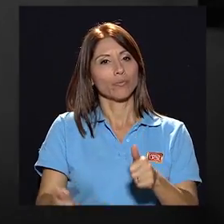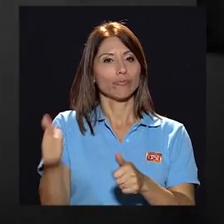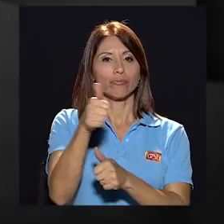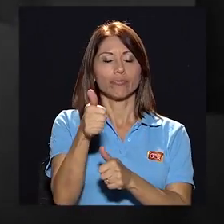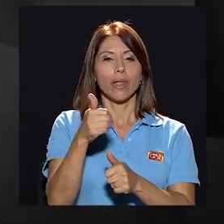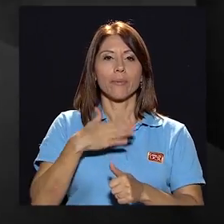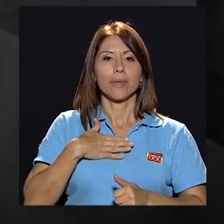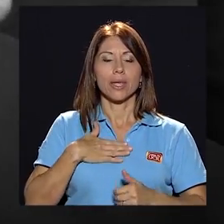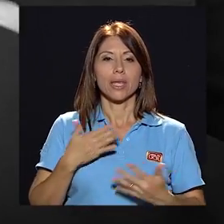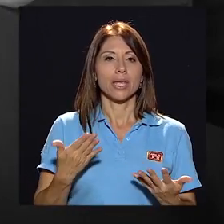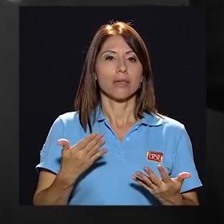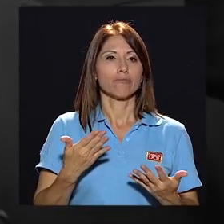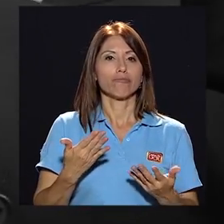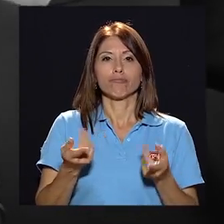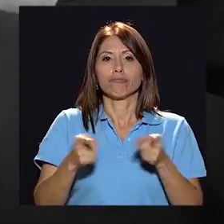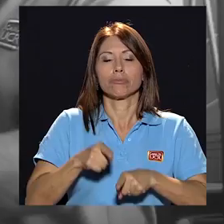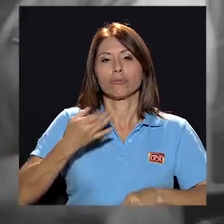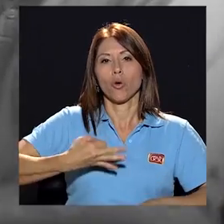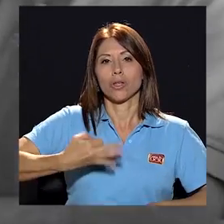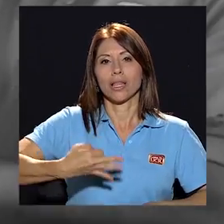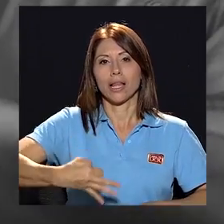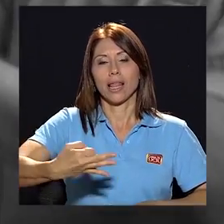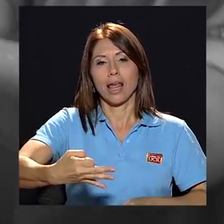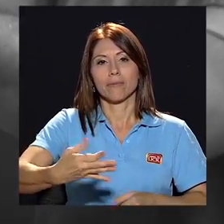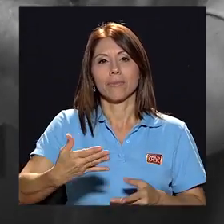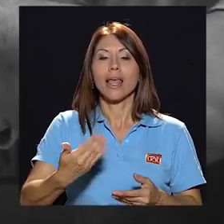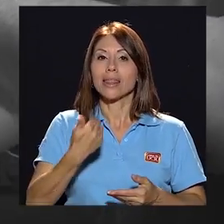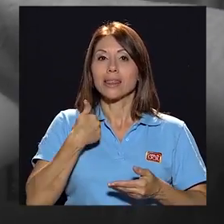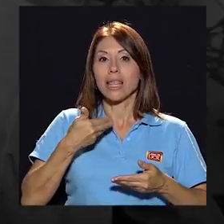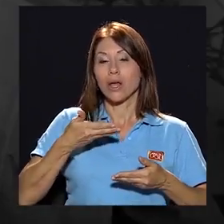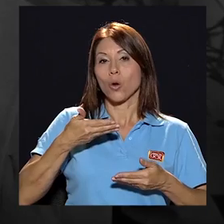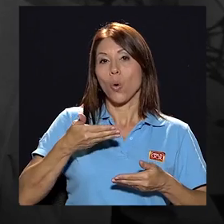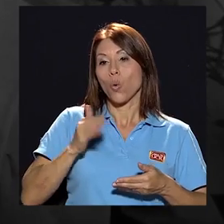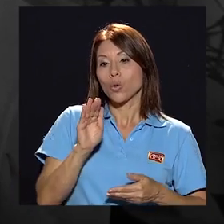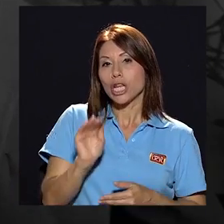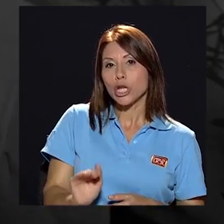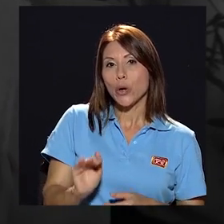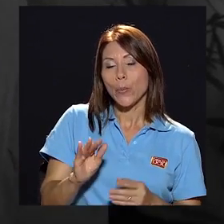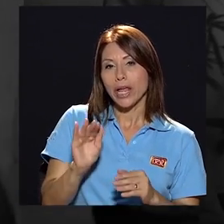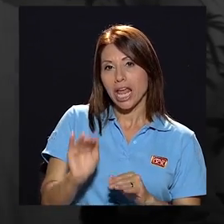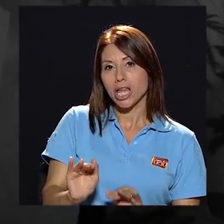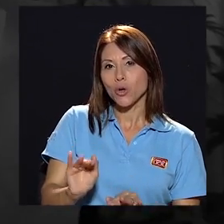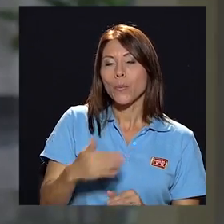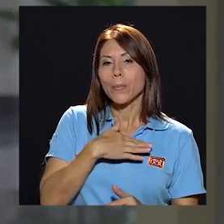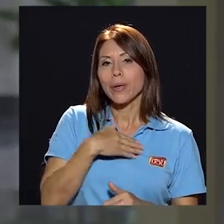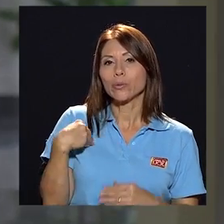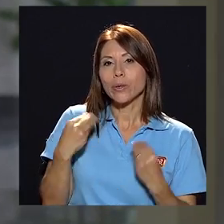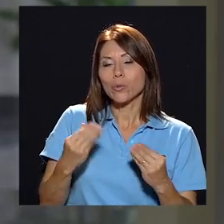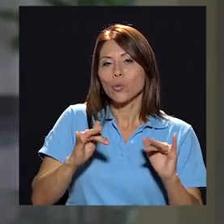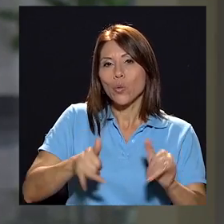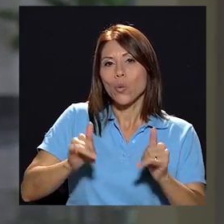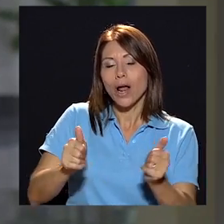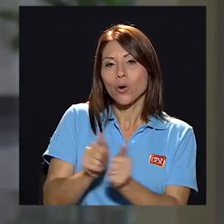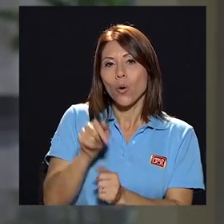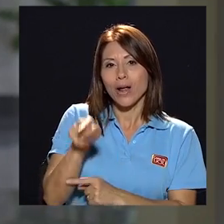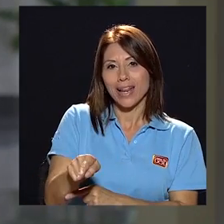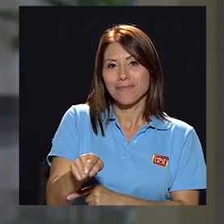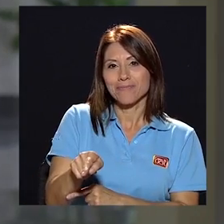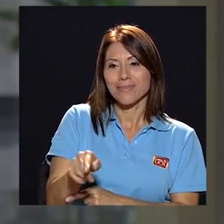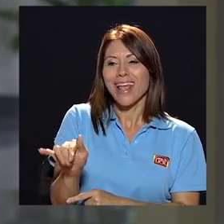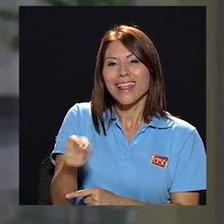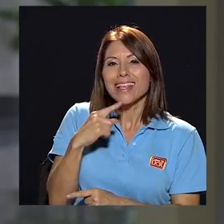lo primordial en mi cotidianidad. Entonces, pues tengo un niño pequeño, me gusta mucho ir a jugar con él,